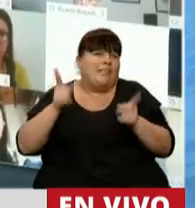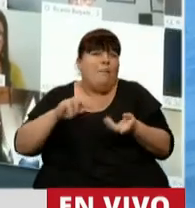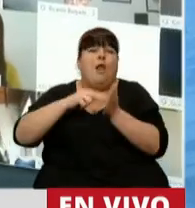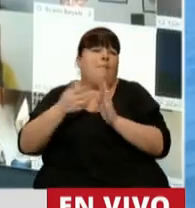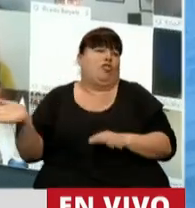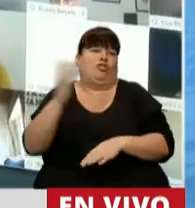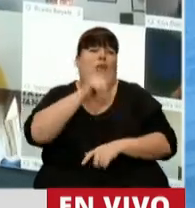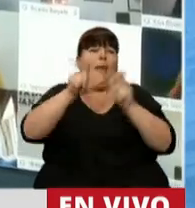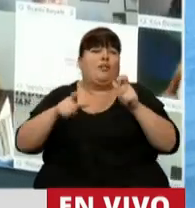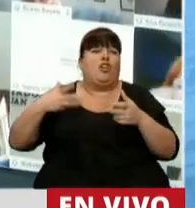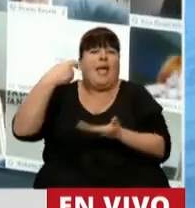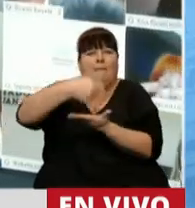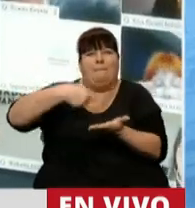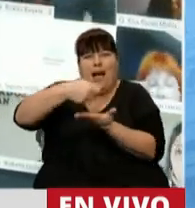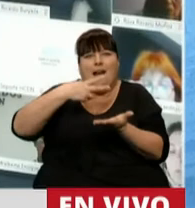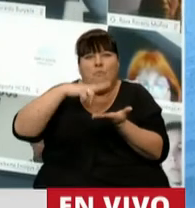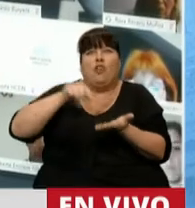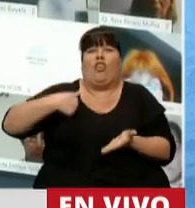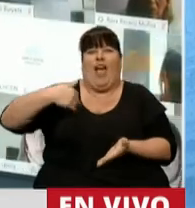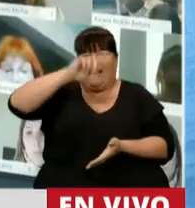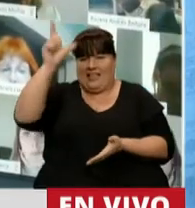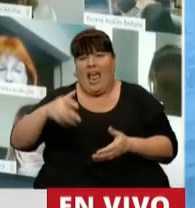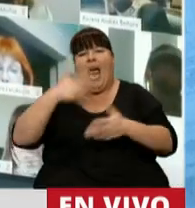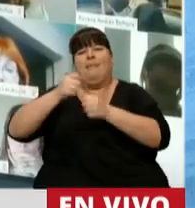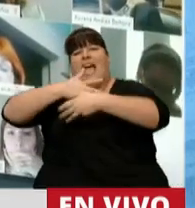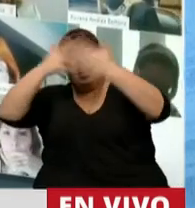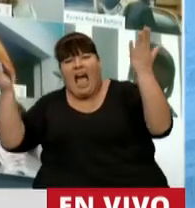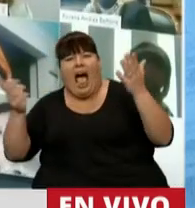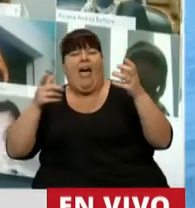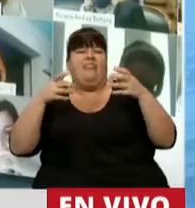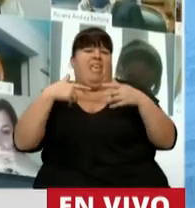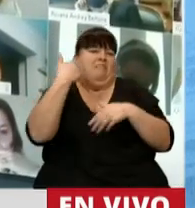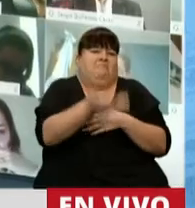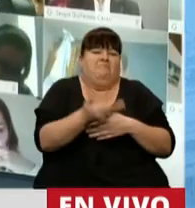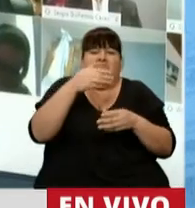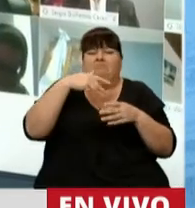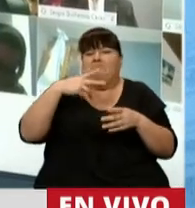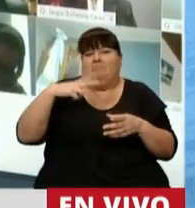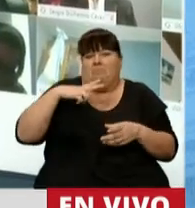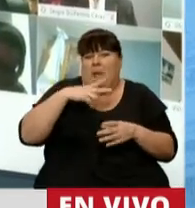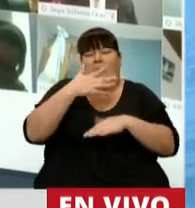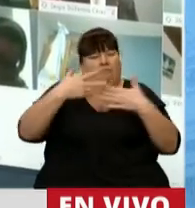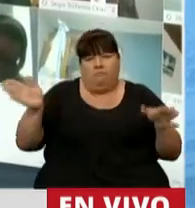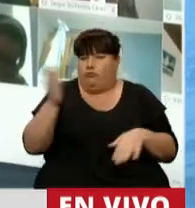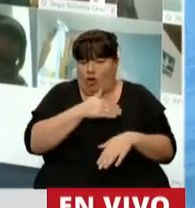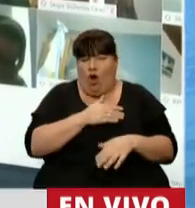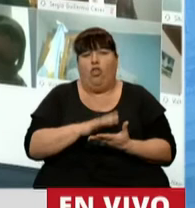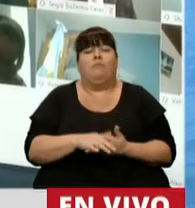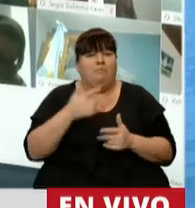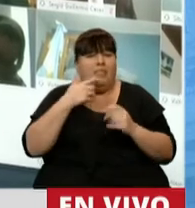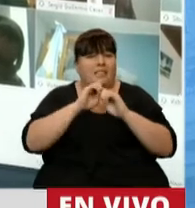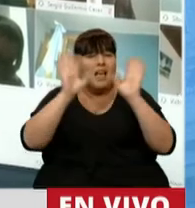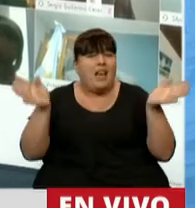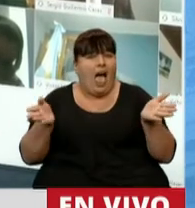de los contribuyentes del país. grandes empresas, sectores fuera y que fuera. Y claramente lo dice